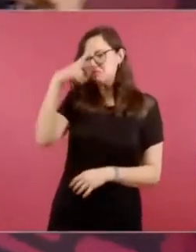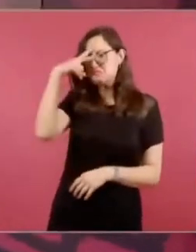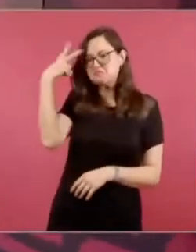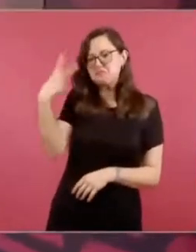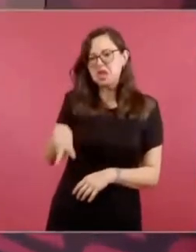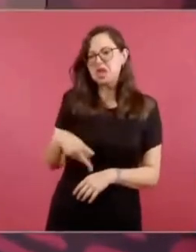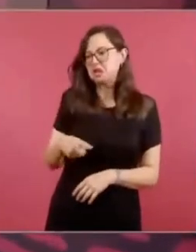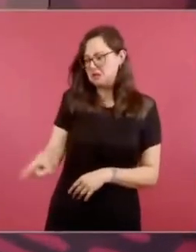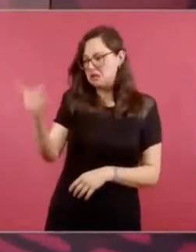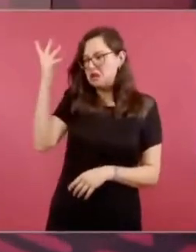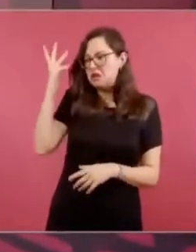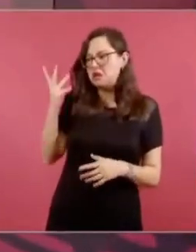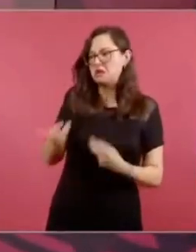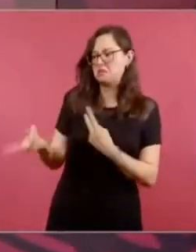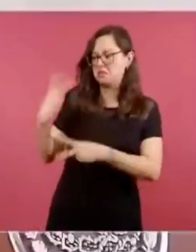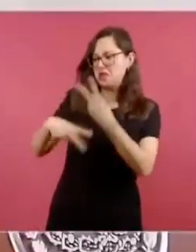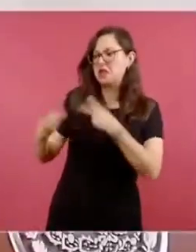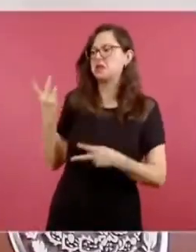nos traen las drogas,